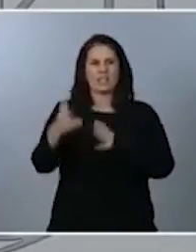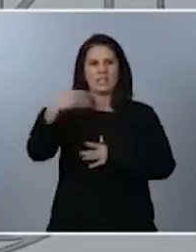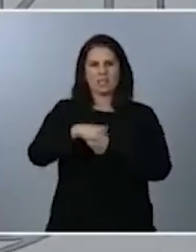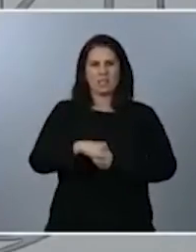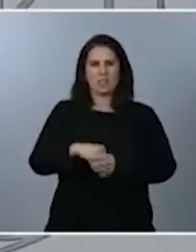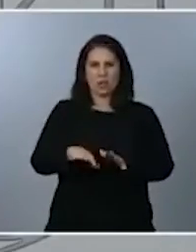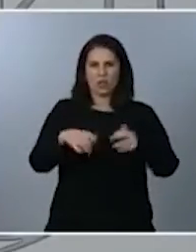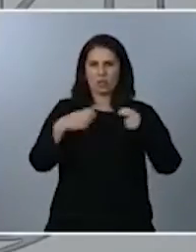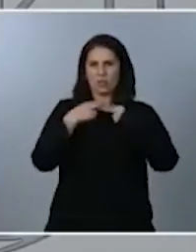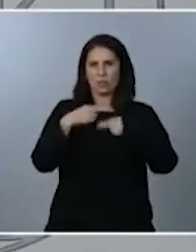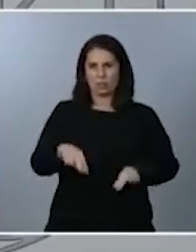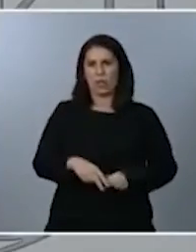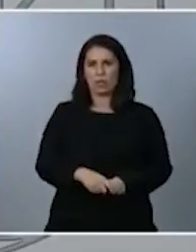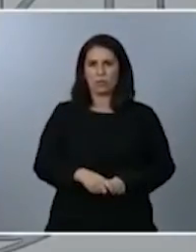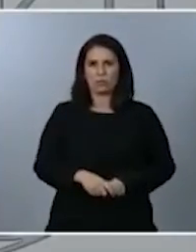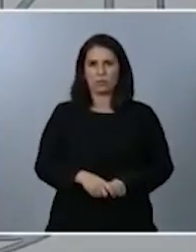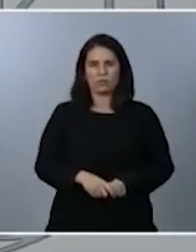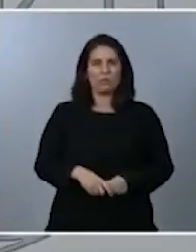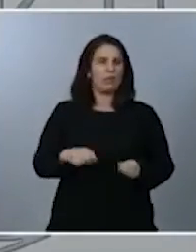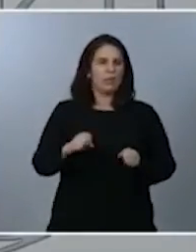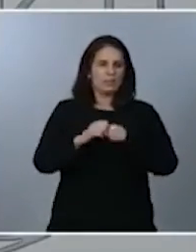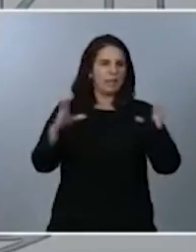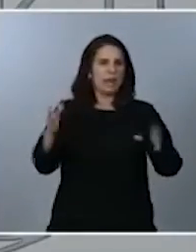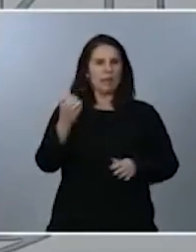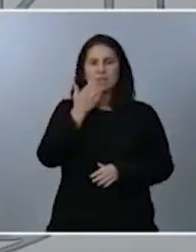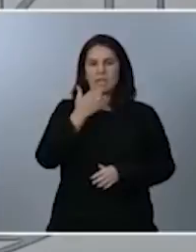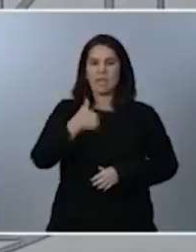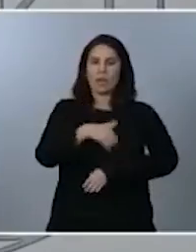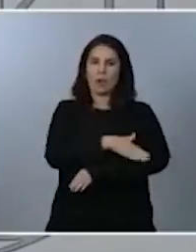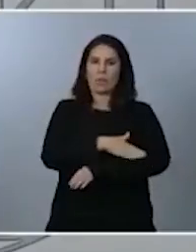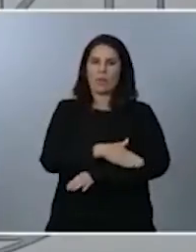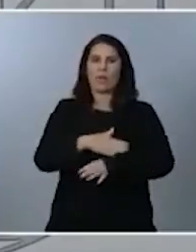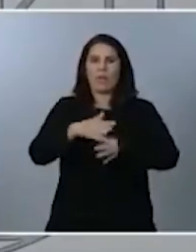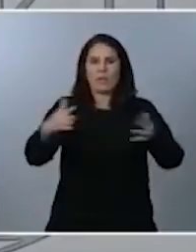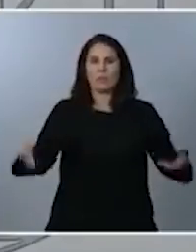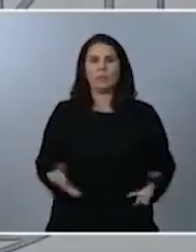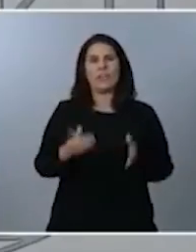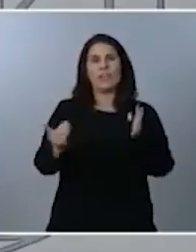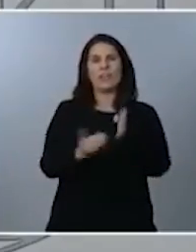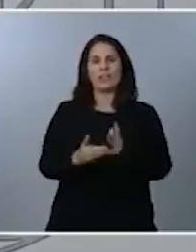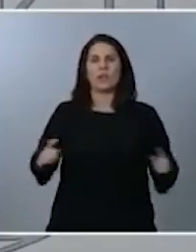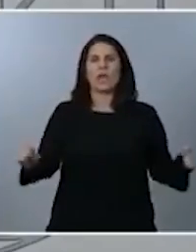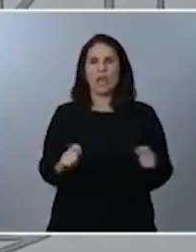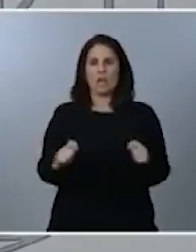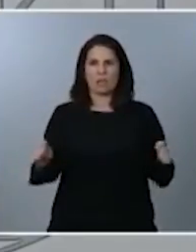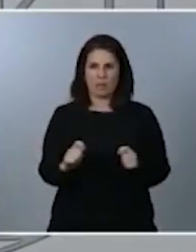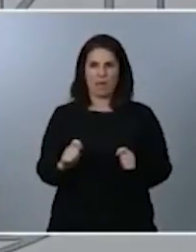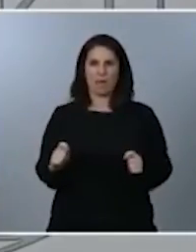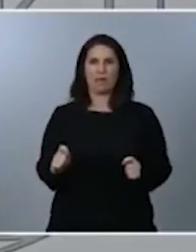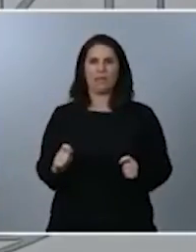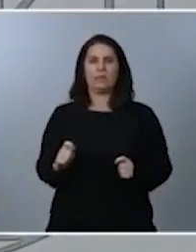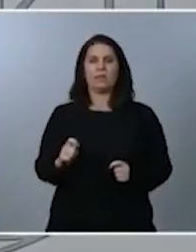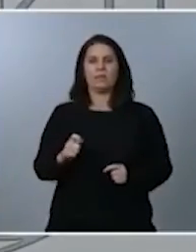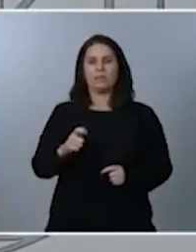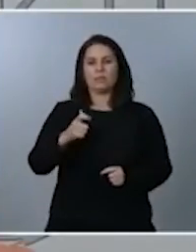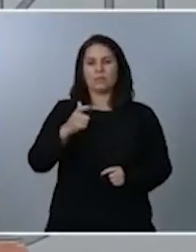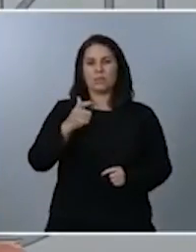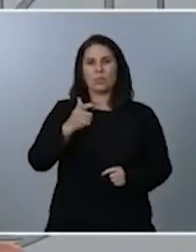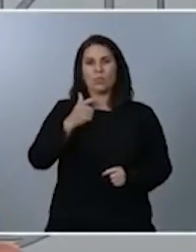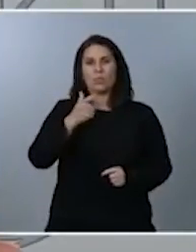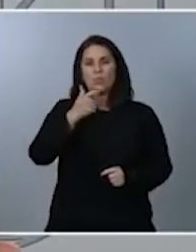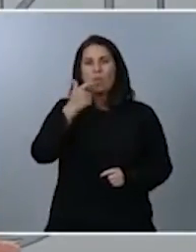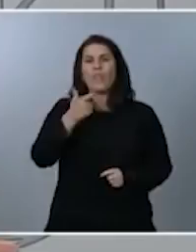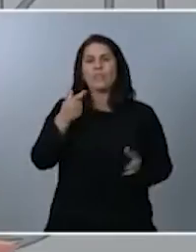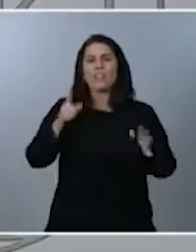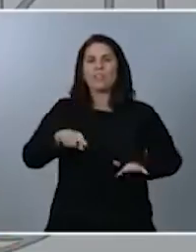evidentemente si este ejecutivo impulsa un decreto de alarma con esta duración es porque una vez consultada